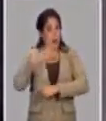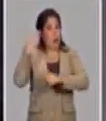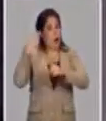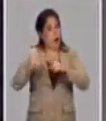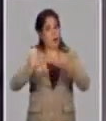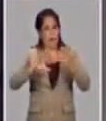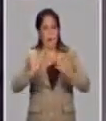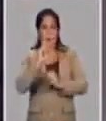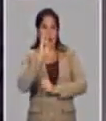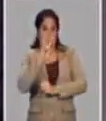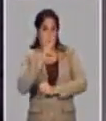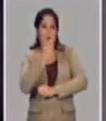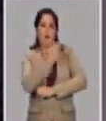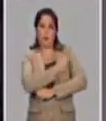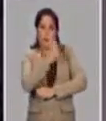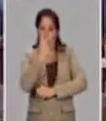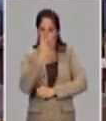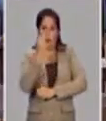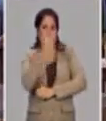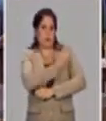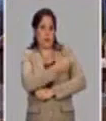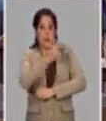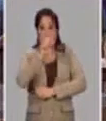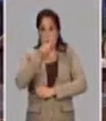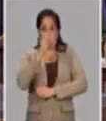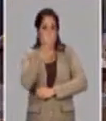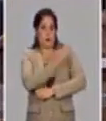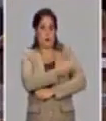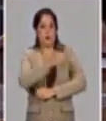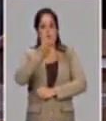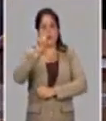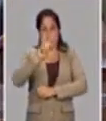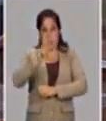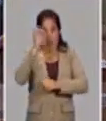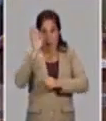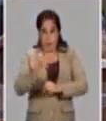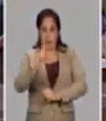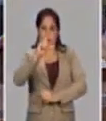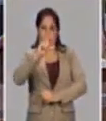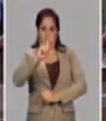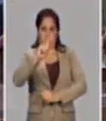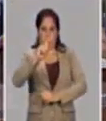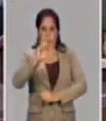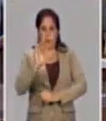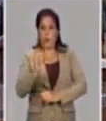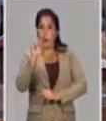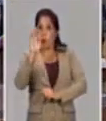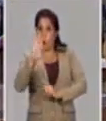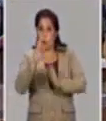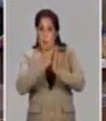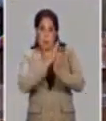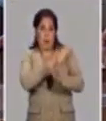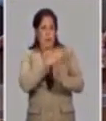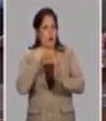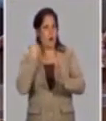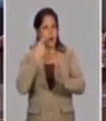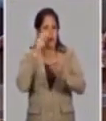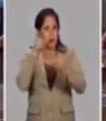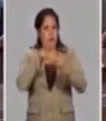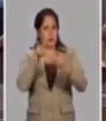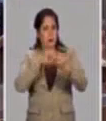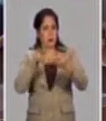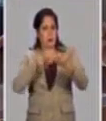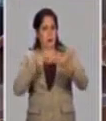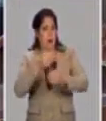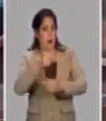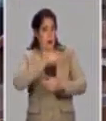otras con esquema de tres dosis. Ahora, hasta el 4 de marzo, o sea, estuvimos haciendo la revisión